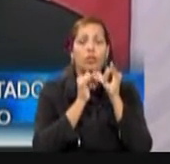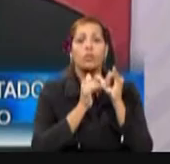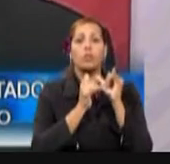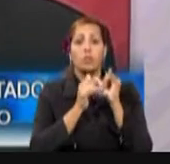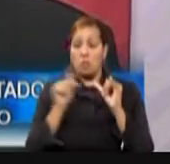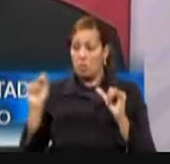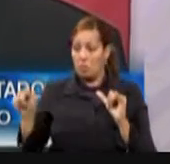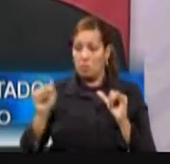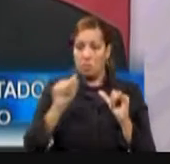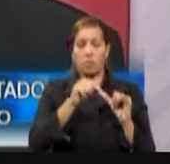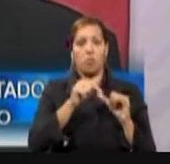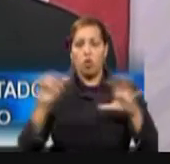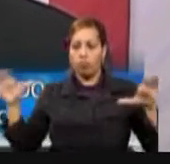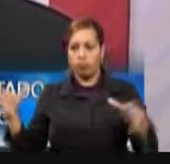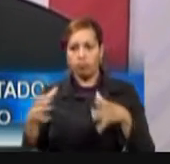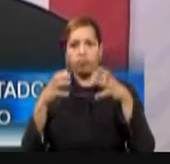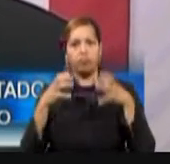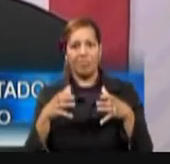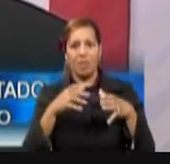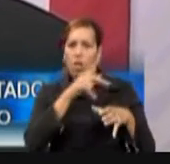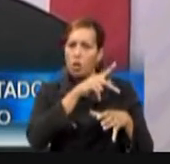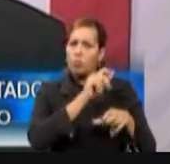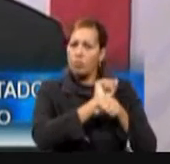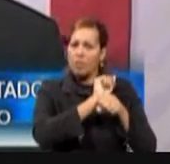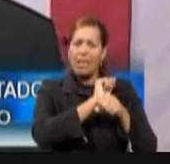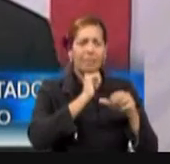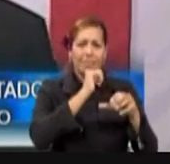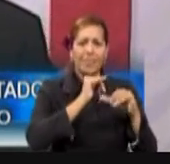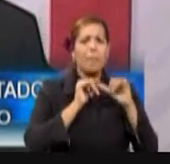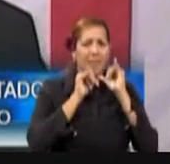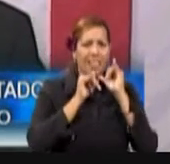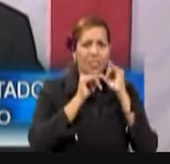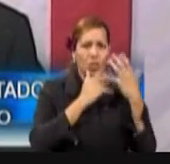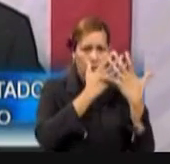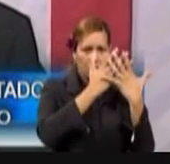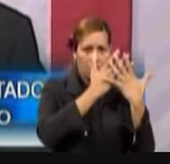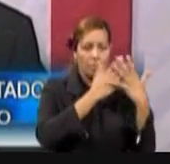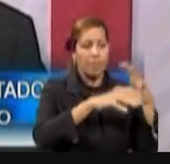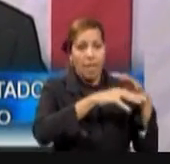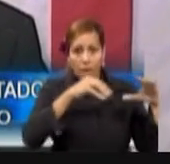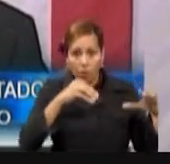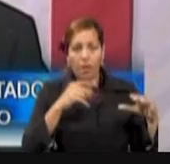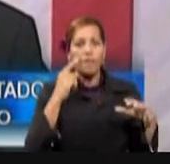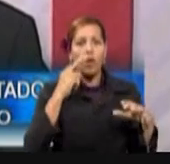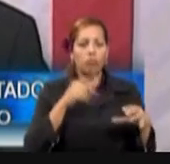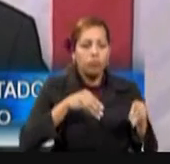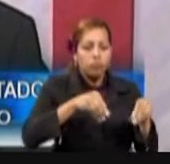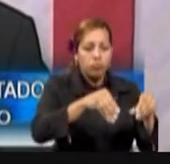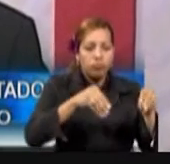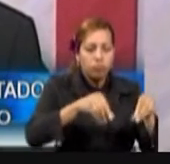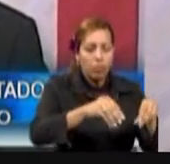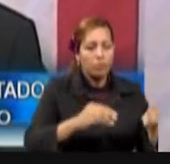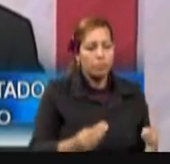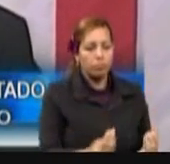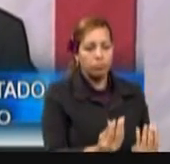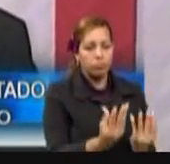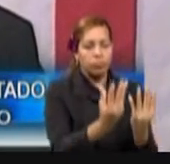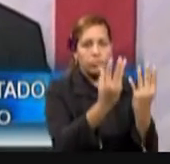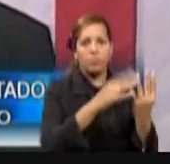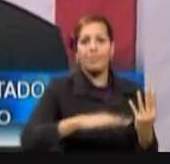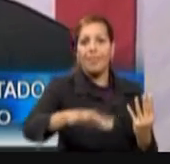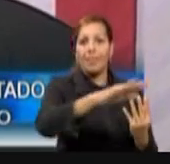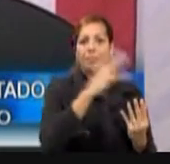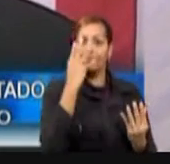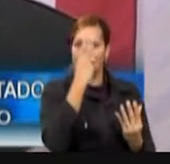Estas brigadas de nuestra población correccional se emplean de forma útil, sembrando árboles y plantas en los entornos de nuestras vías